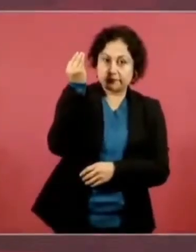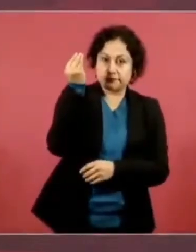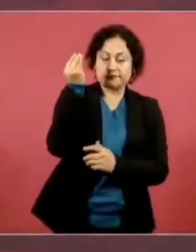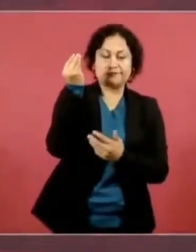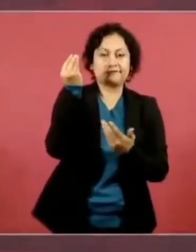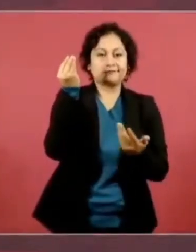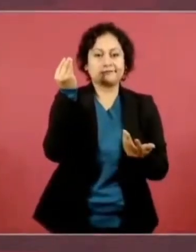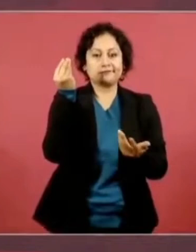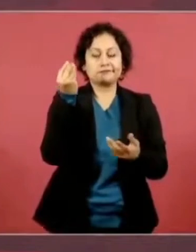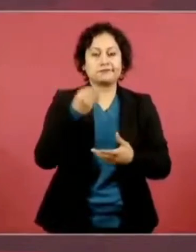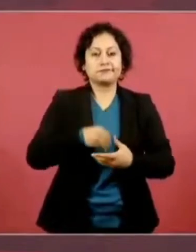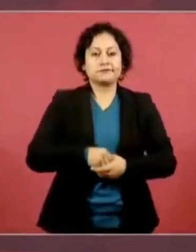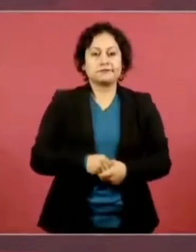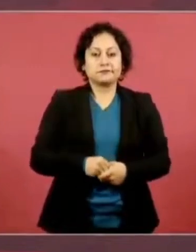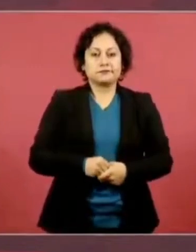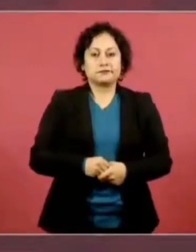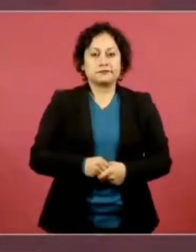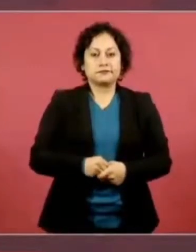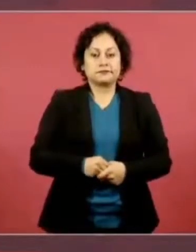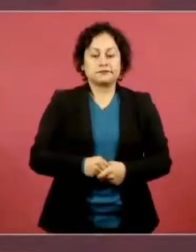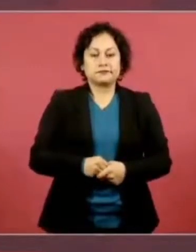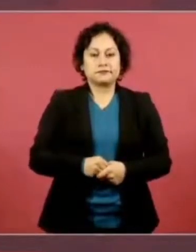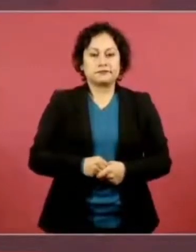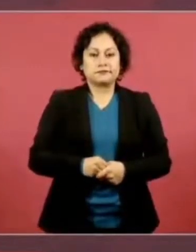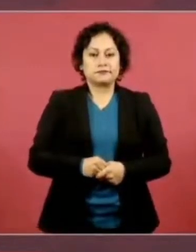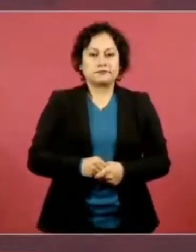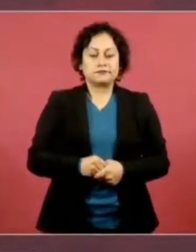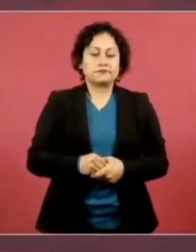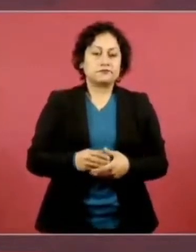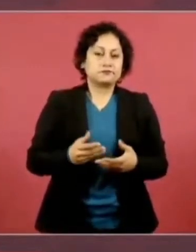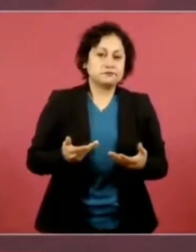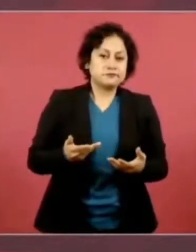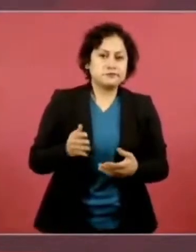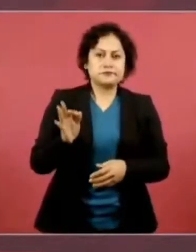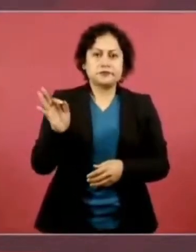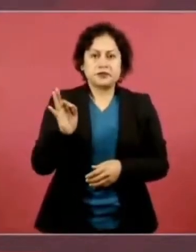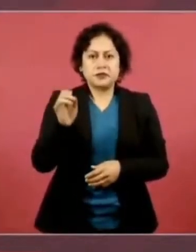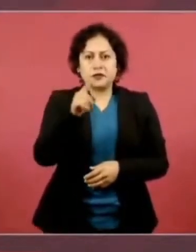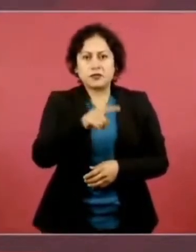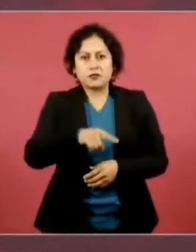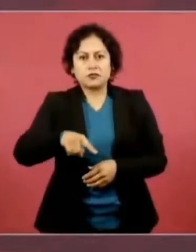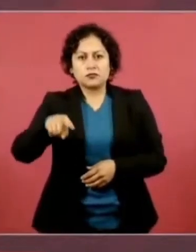aunque pueda parecer extraño,